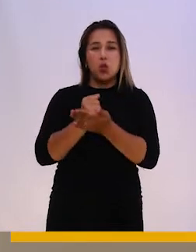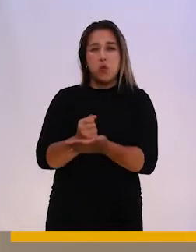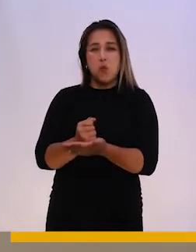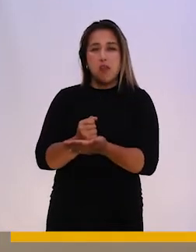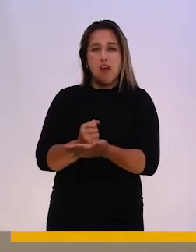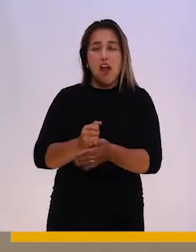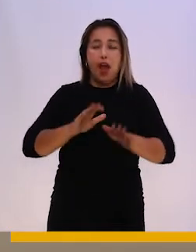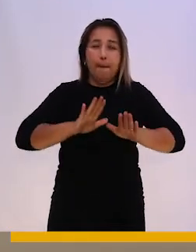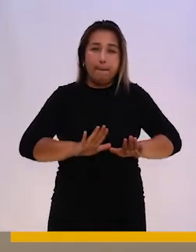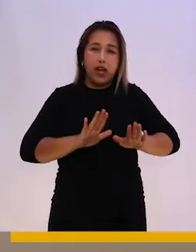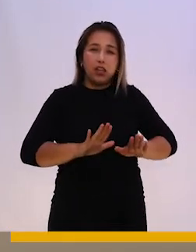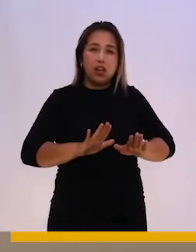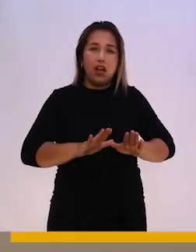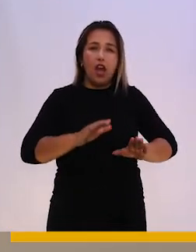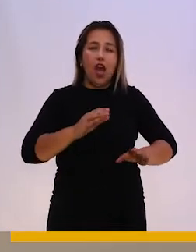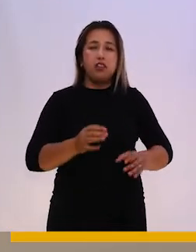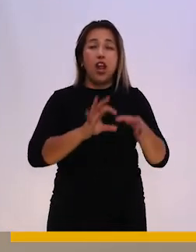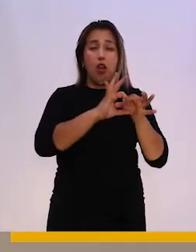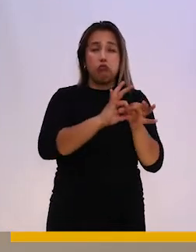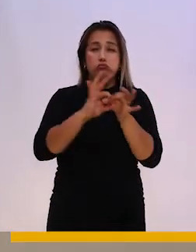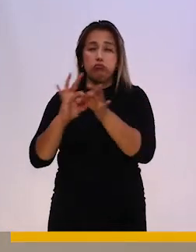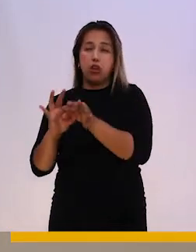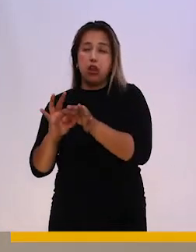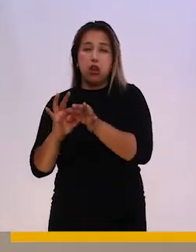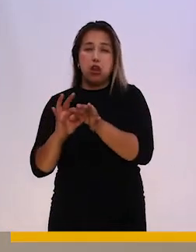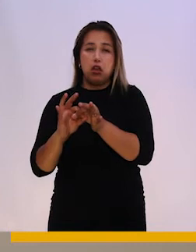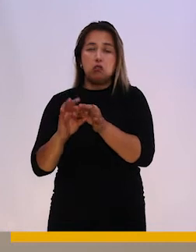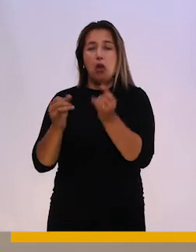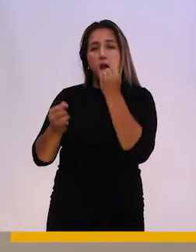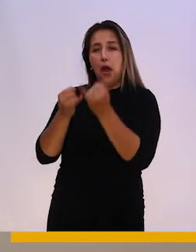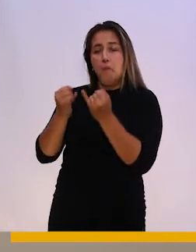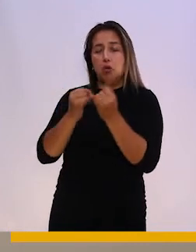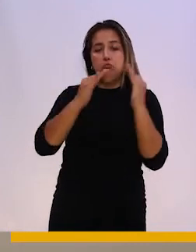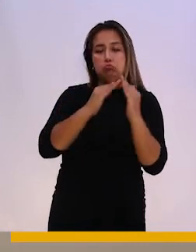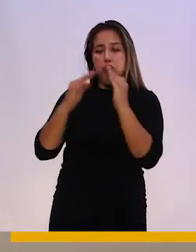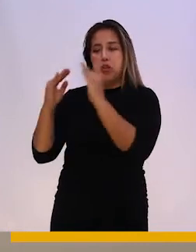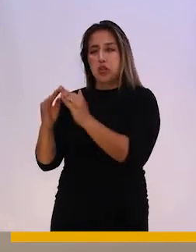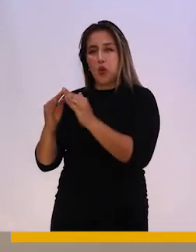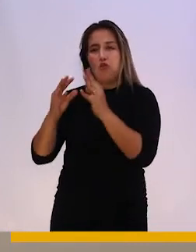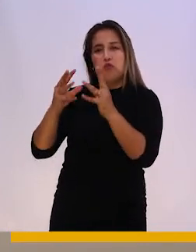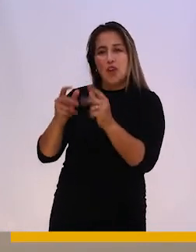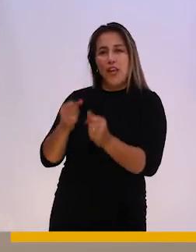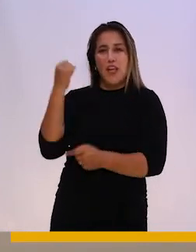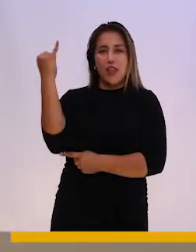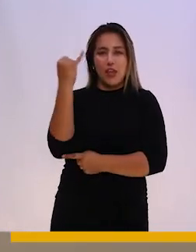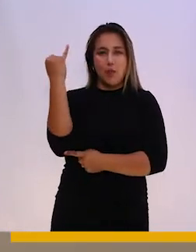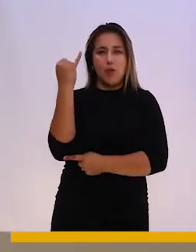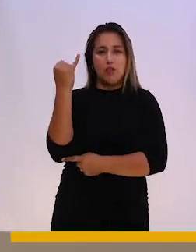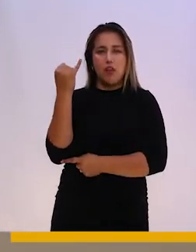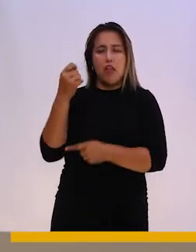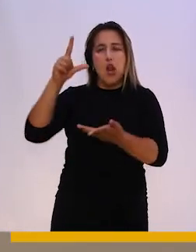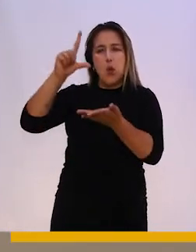sencilla a mantener conectados con nuestros padres, nuestros familiares independiente del lugar geográfico en el cual se encuentren.